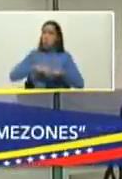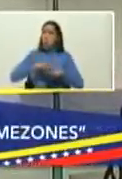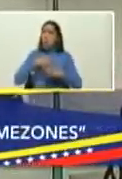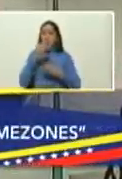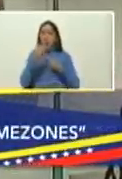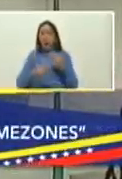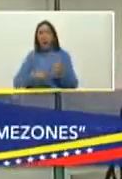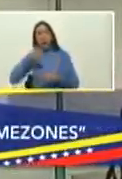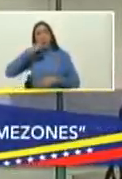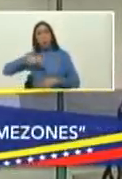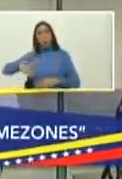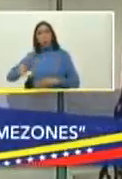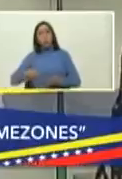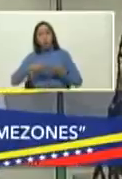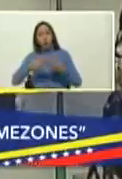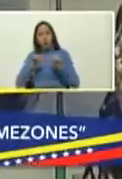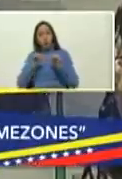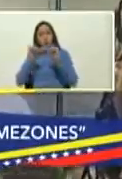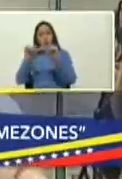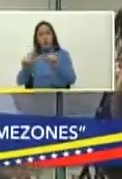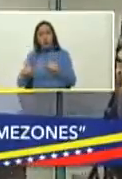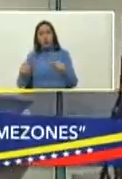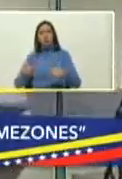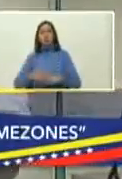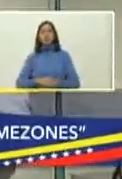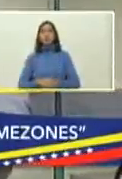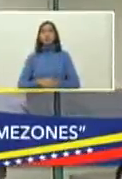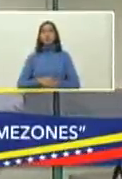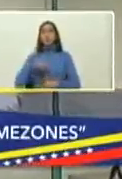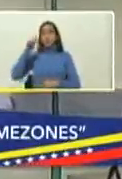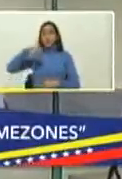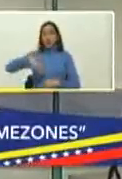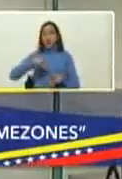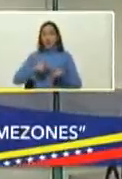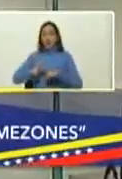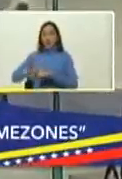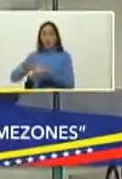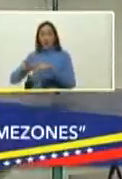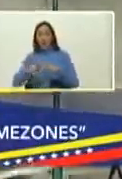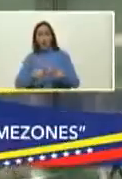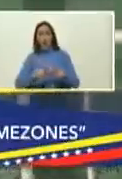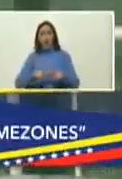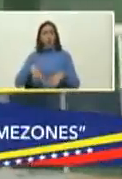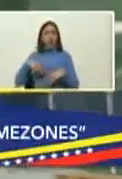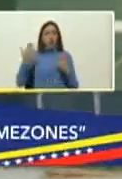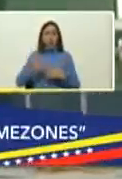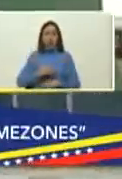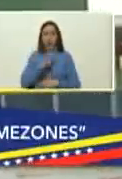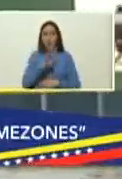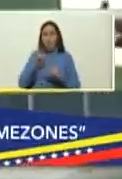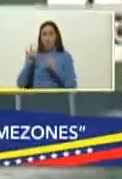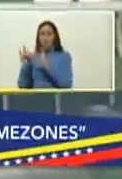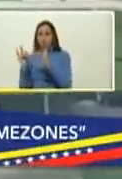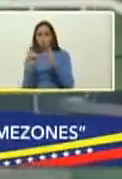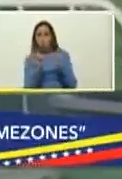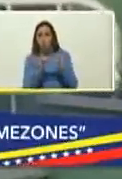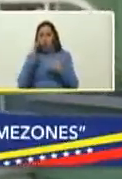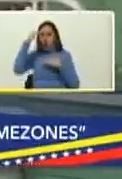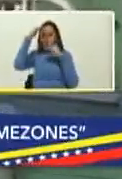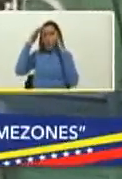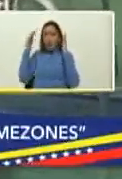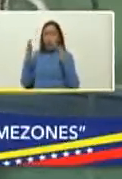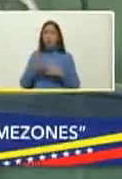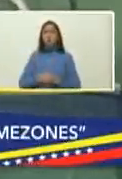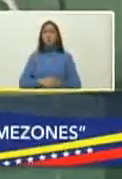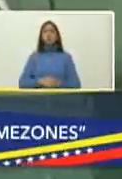hecho por nuestro pueblo por lo que seguirá haciendo por nuestro pueblo esta sala del CDI cuenta con cuatro camas para la atención de medicina